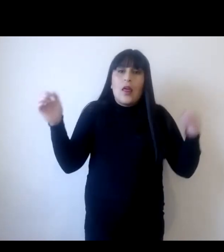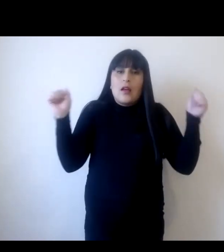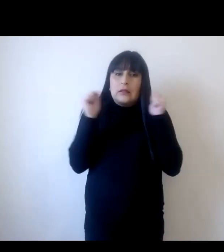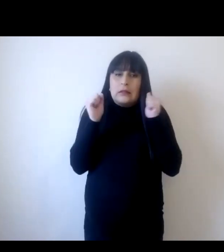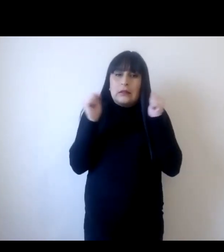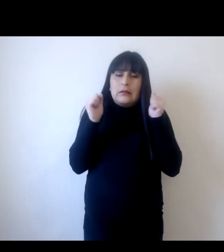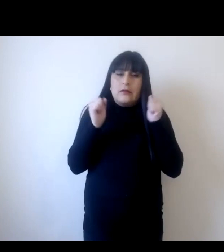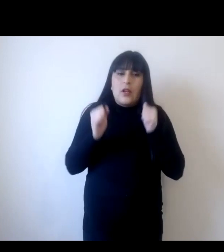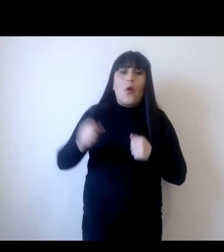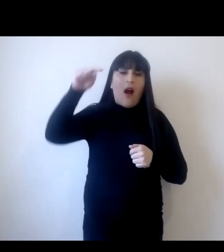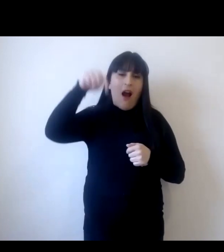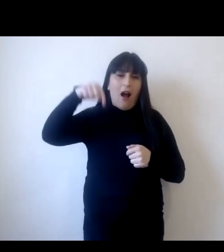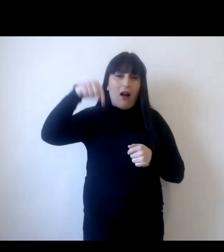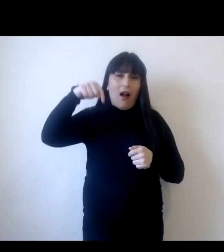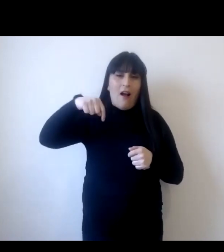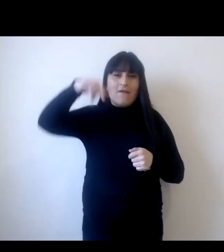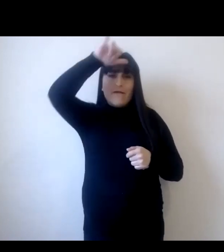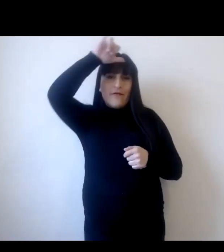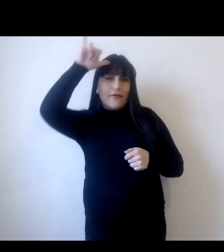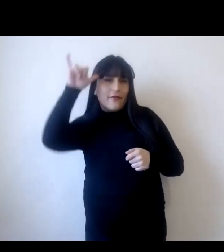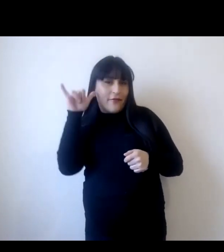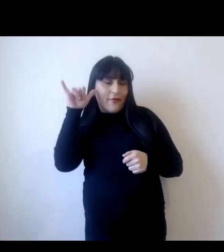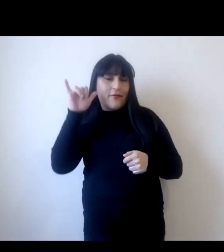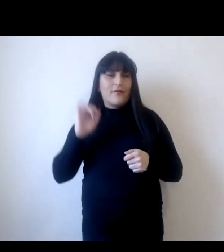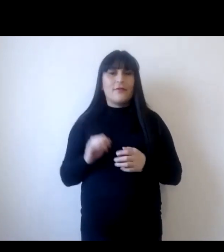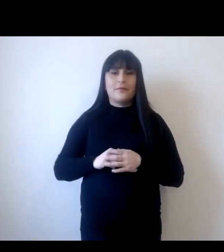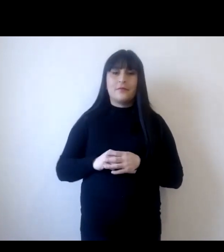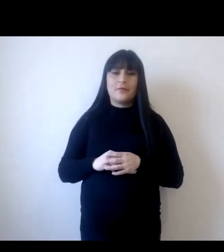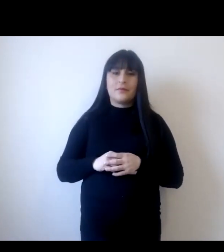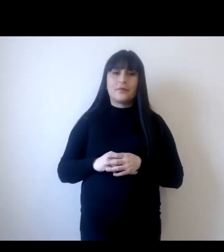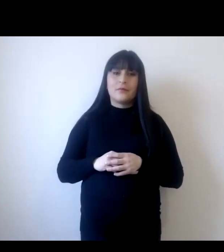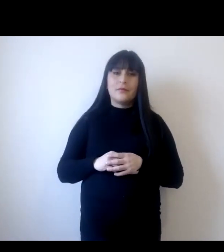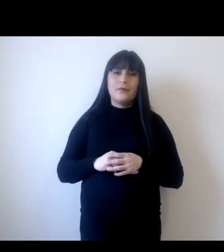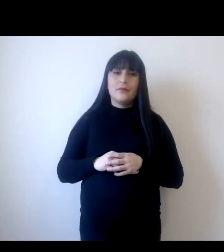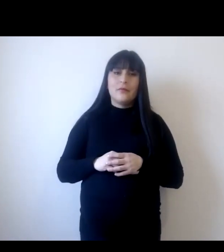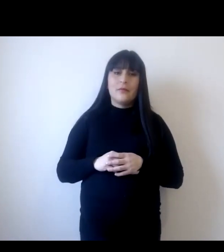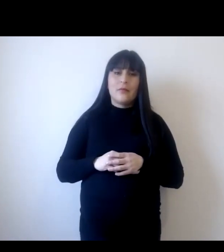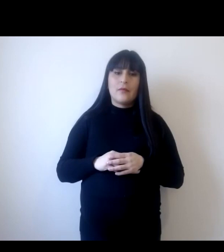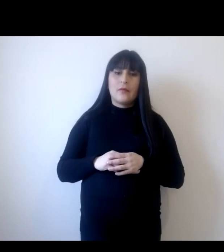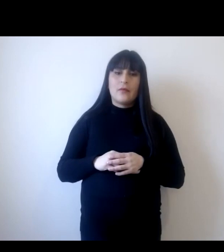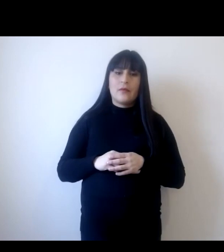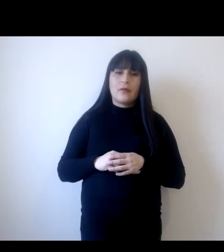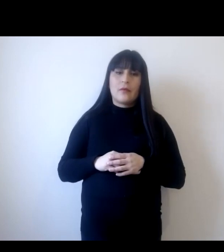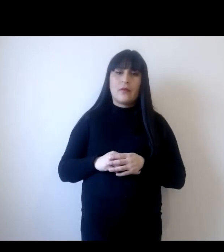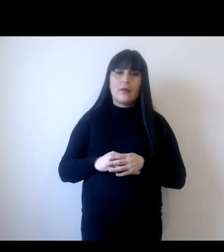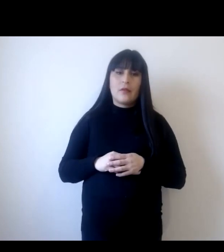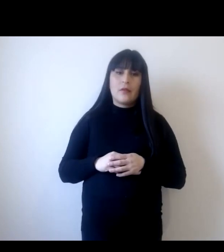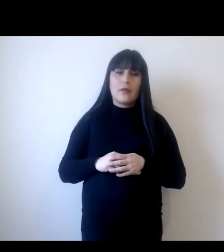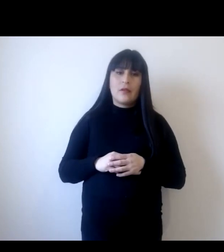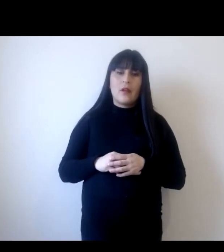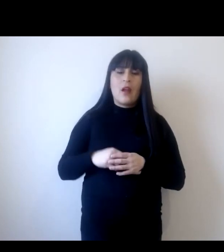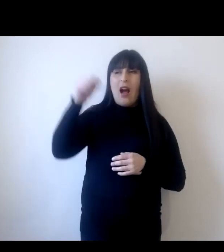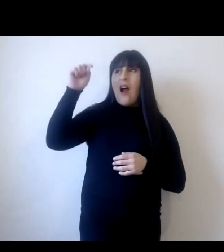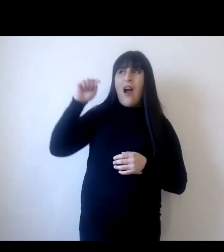verano. Seguro que, no sé si os gustará, os gustará saber que ahora mismo aquí estamos a unos 30